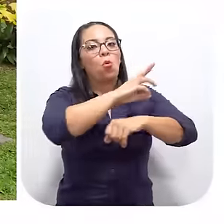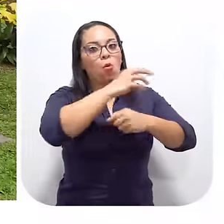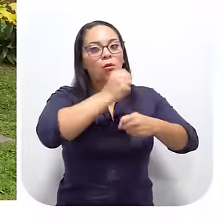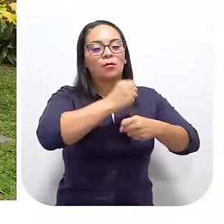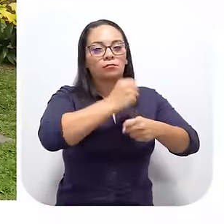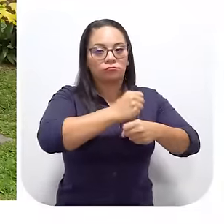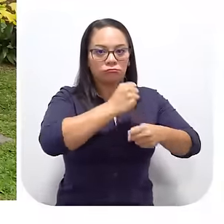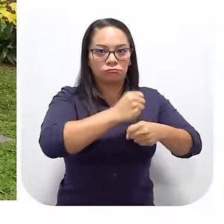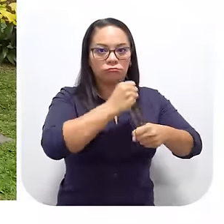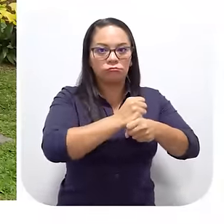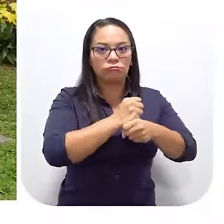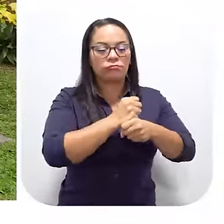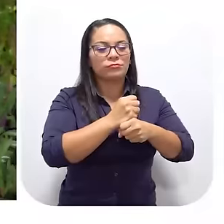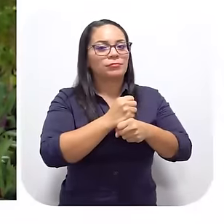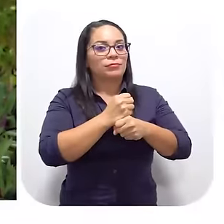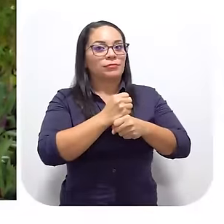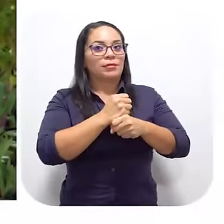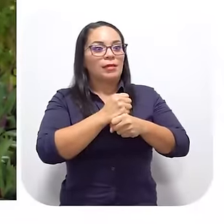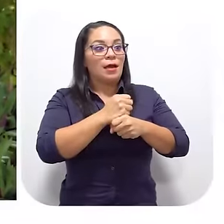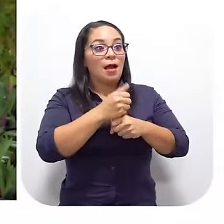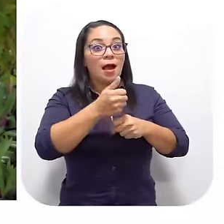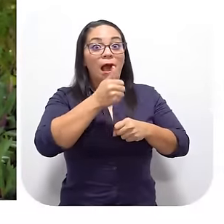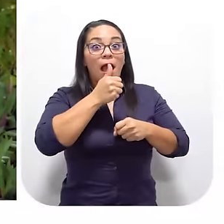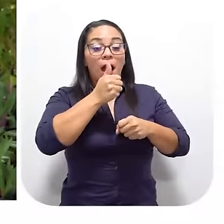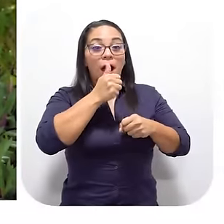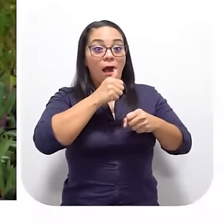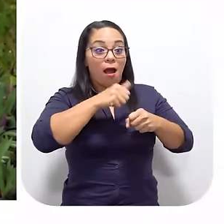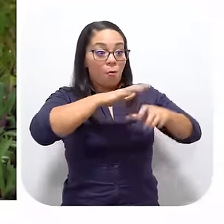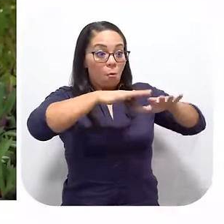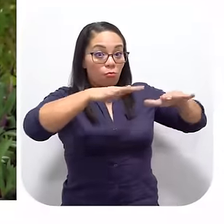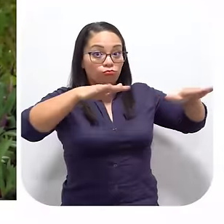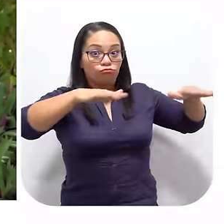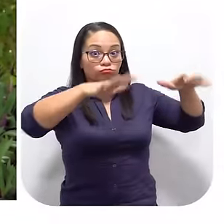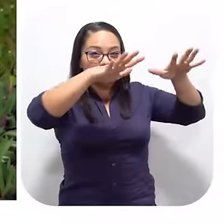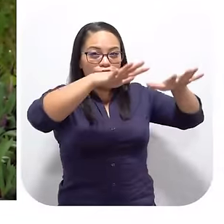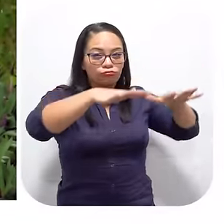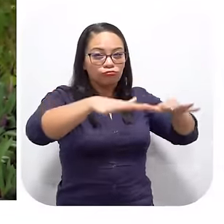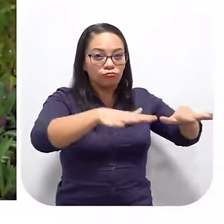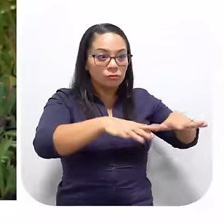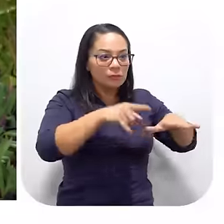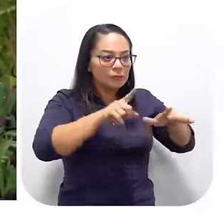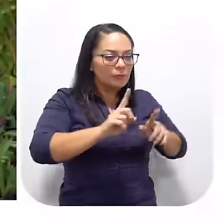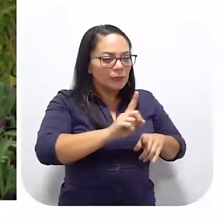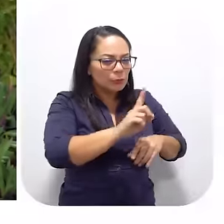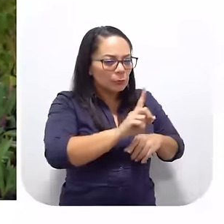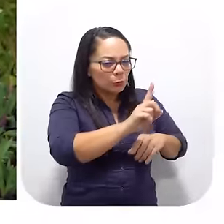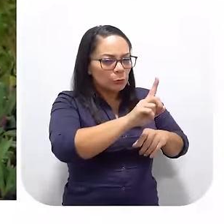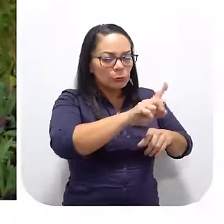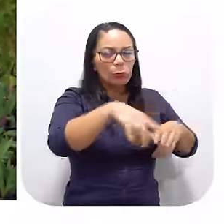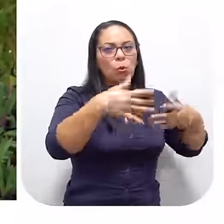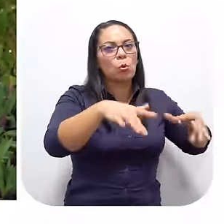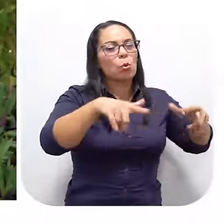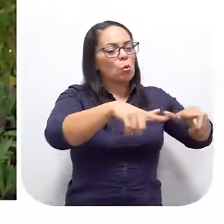Un molusquero Se levanta a la madrugada Dependiendo de cómo está la marea Se mete a un manglar Que está lleno de cortaderas Y